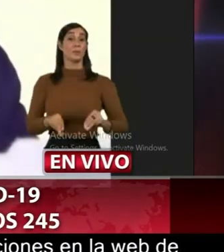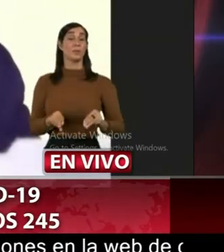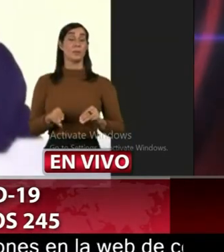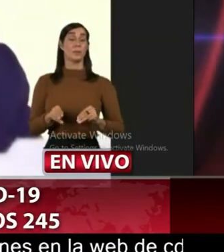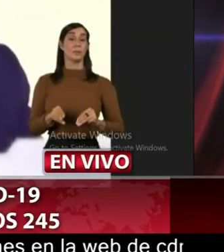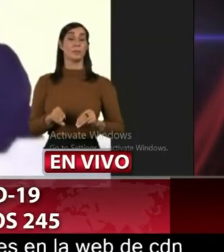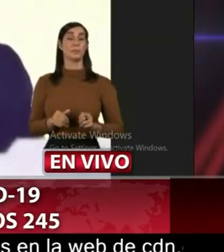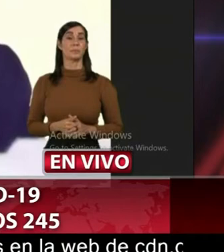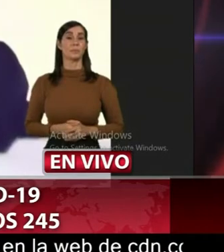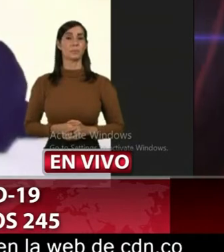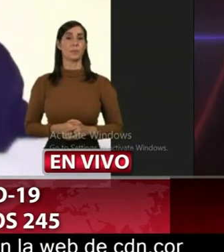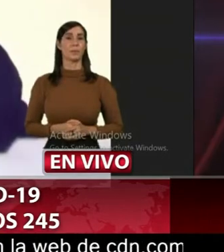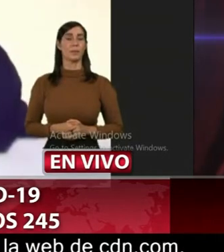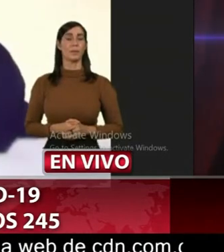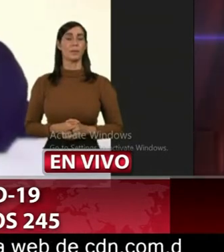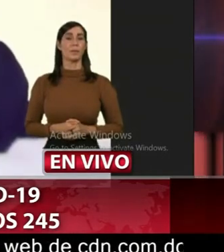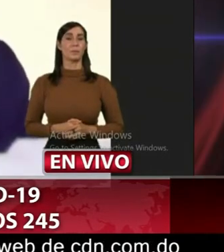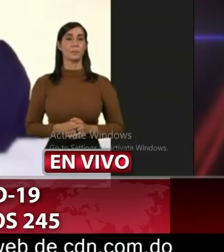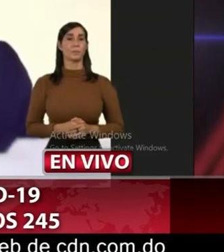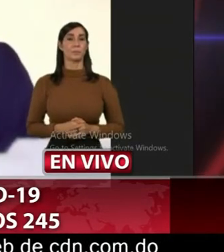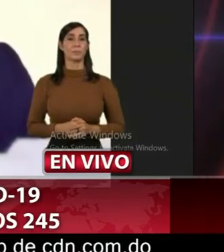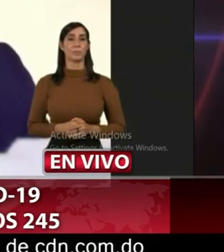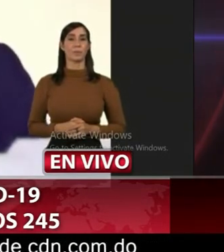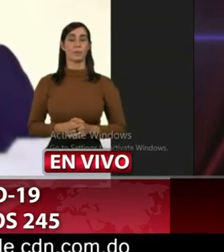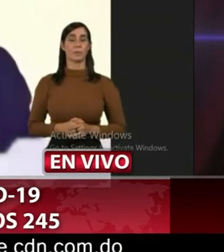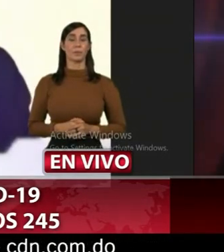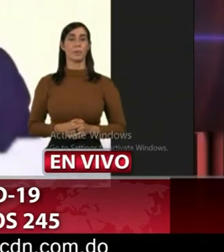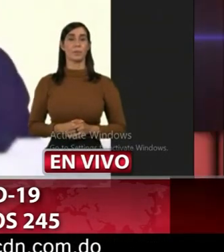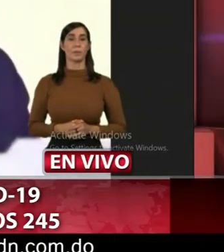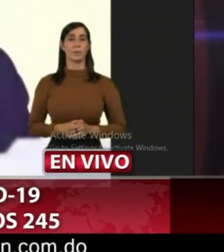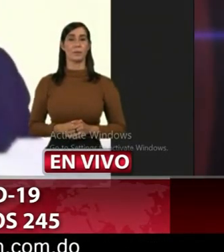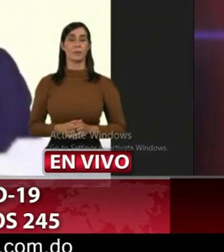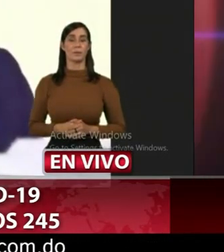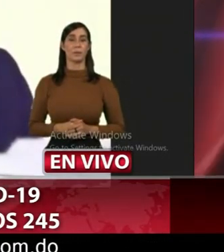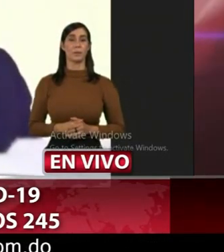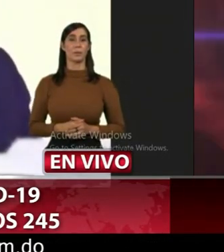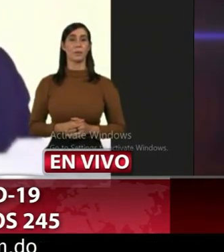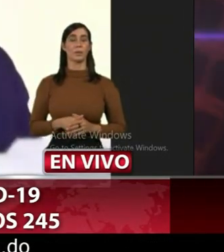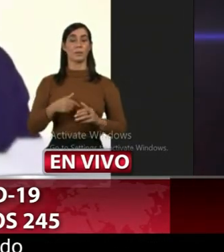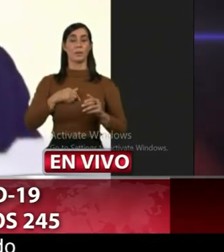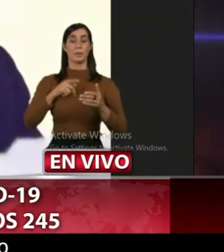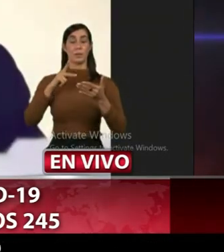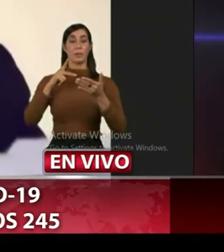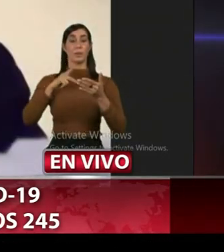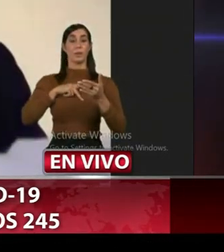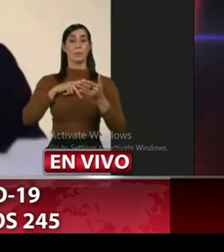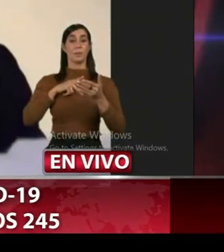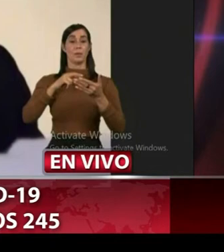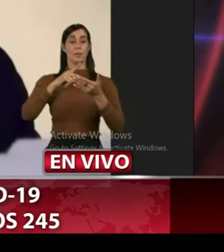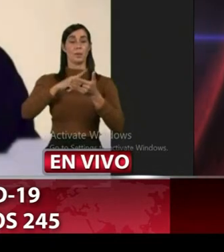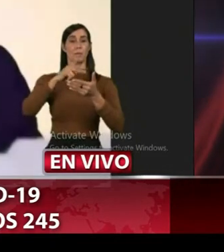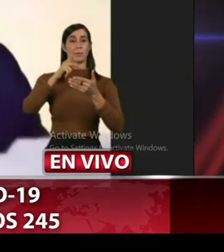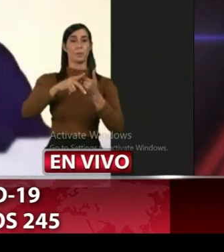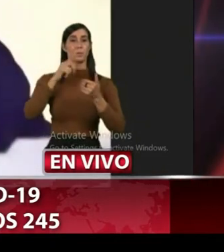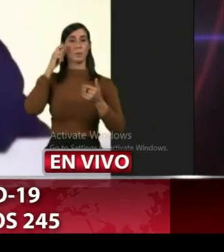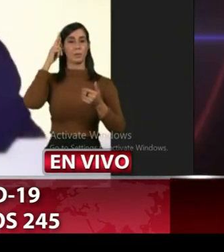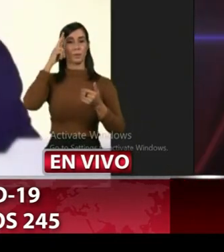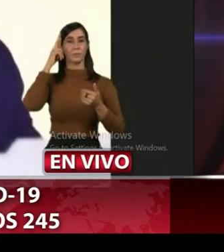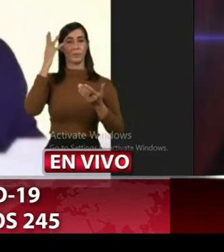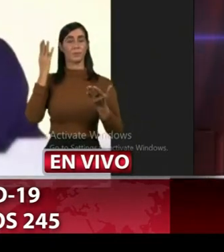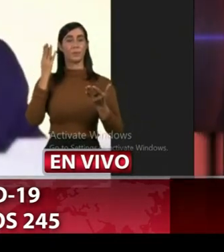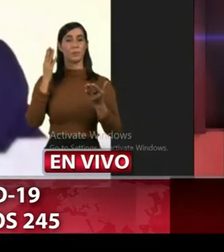señor ministro le habla roberto claudio de el programa reflexiones